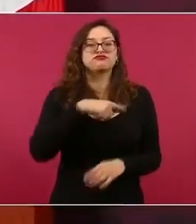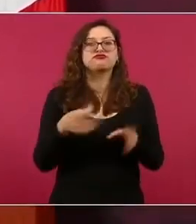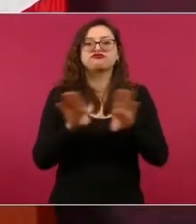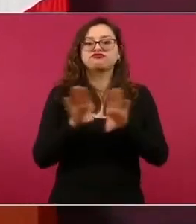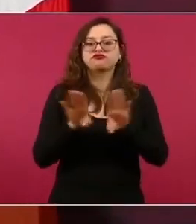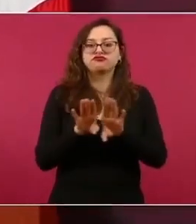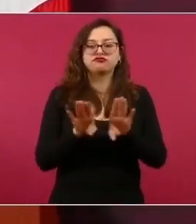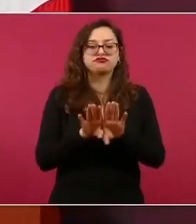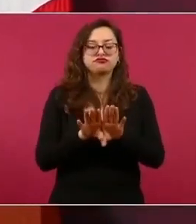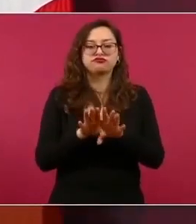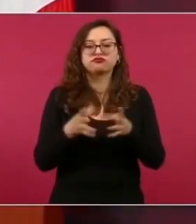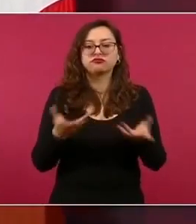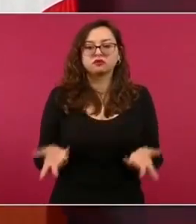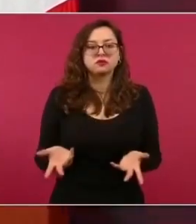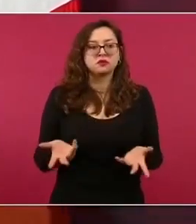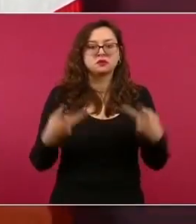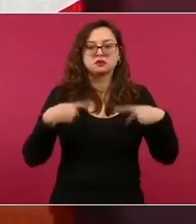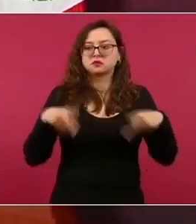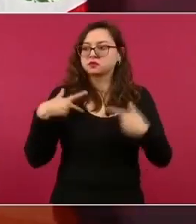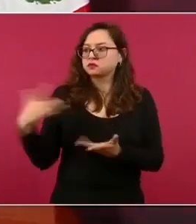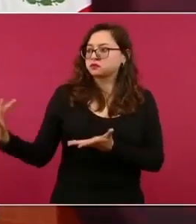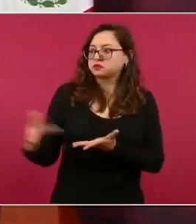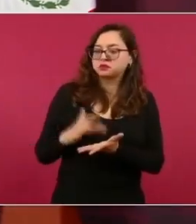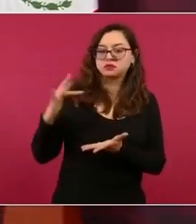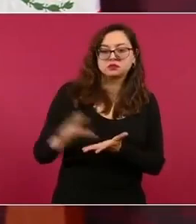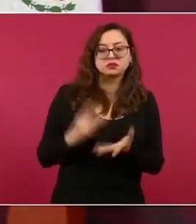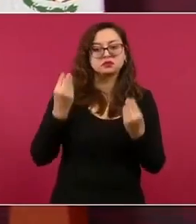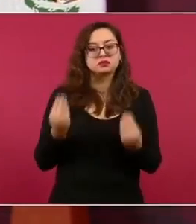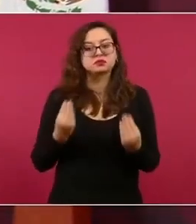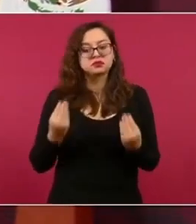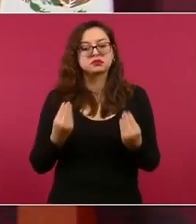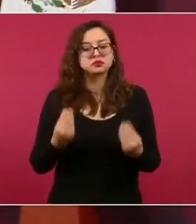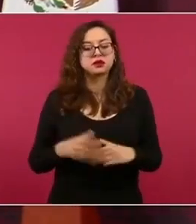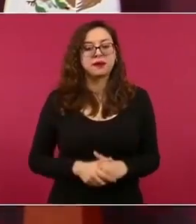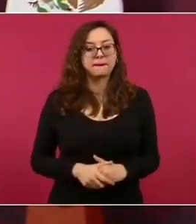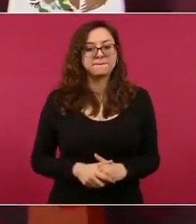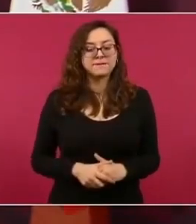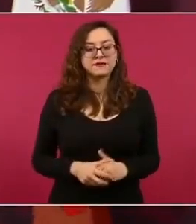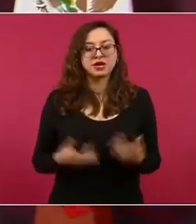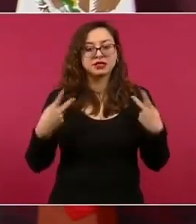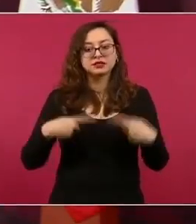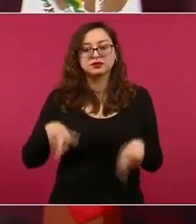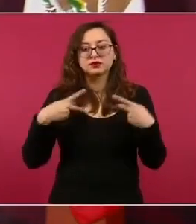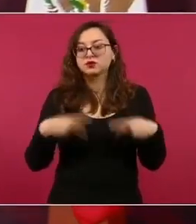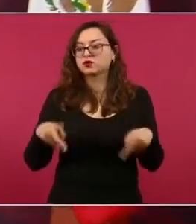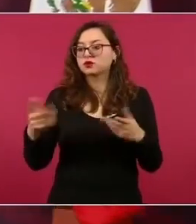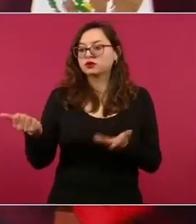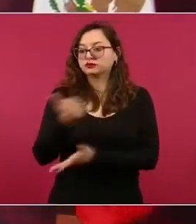gente de la ciudad de México como la mayoría somos